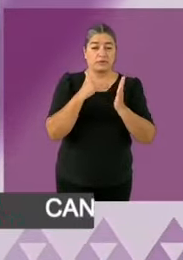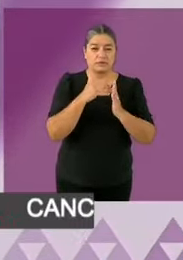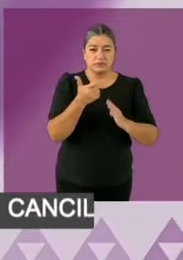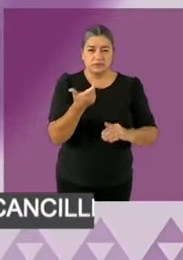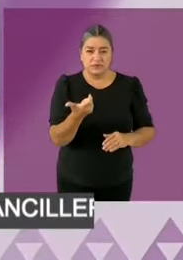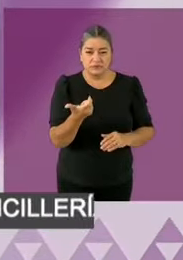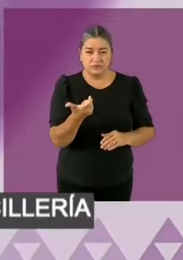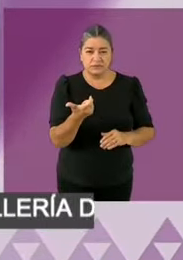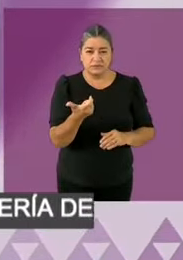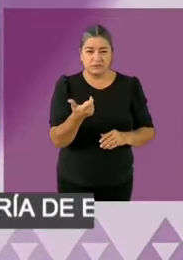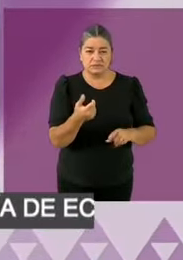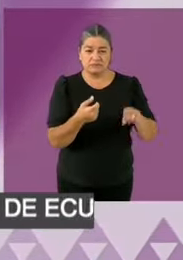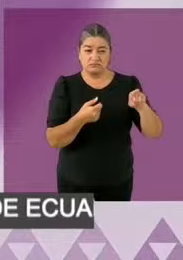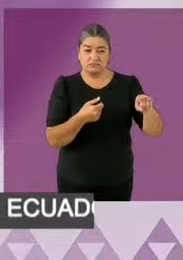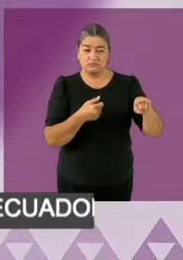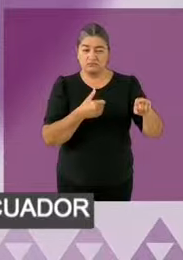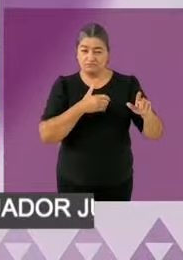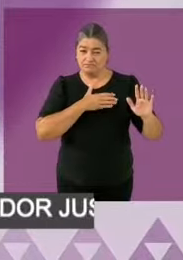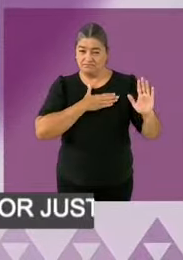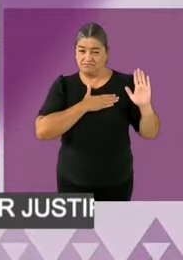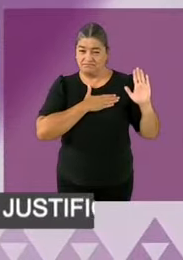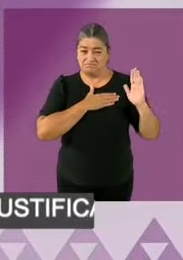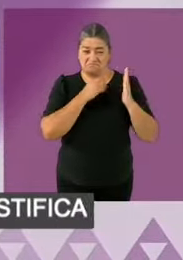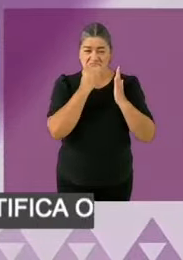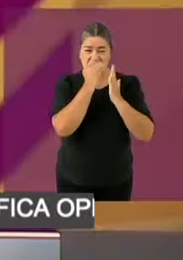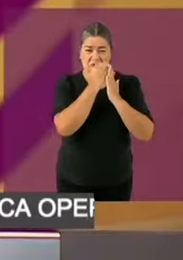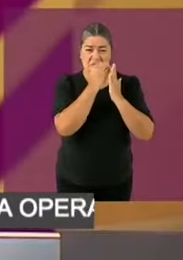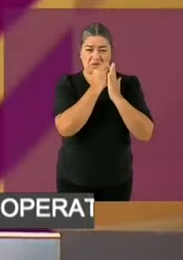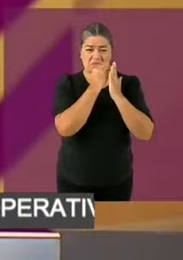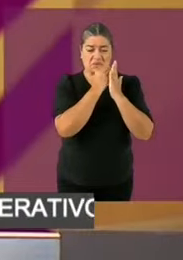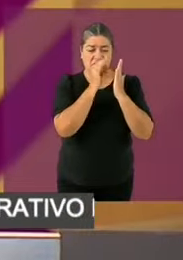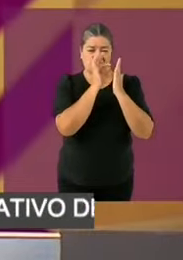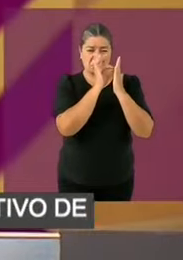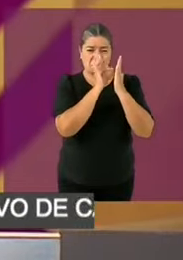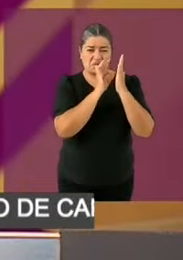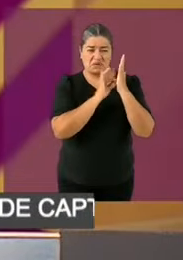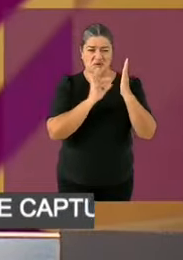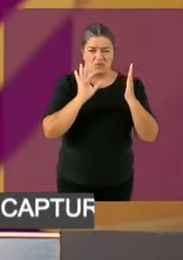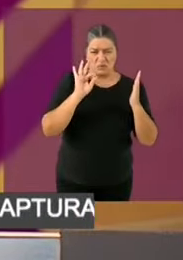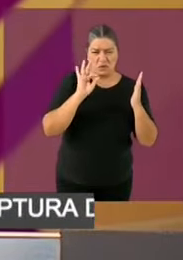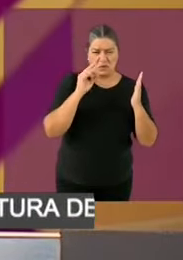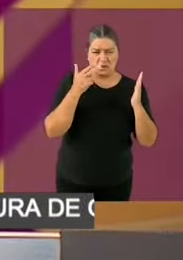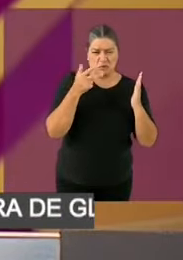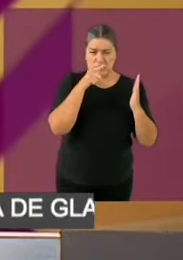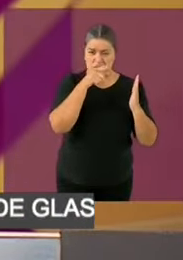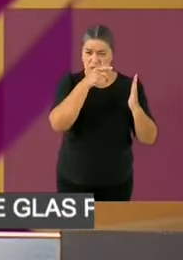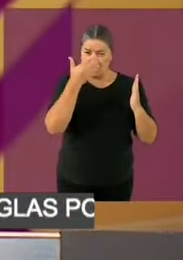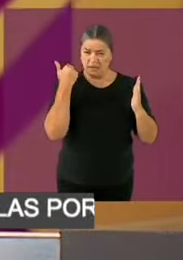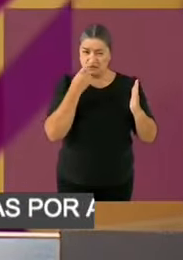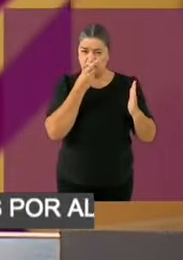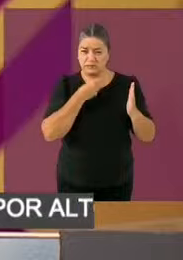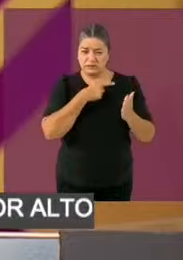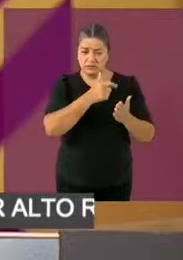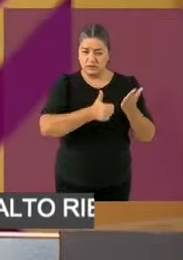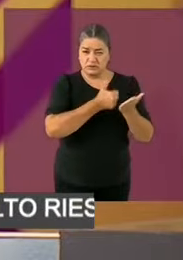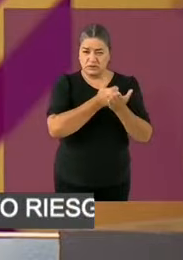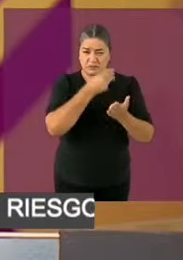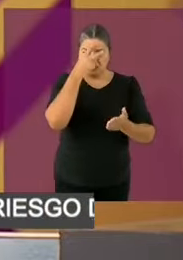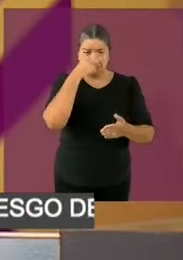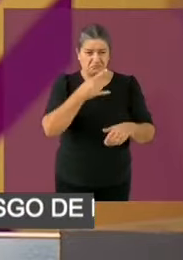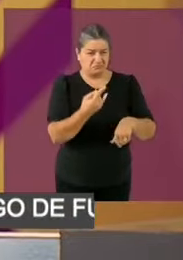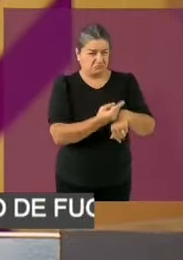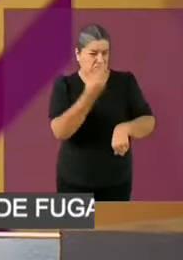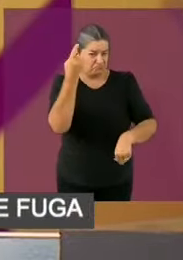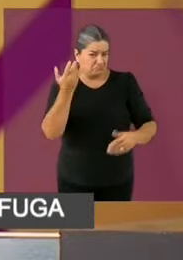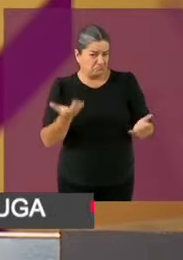48. Por eso no le podemos creer a quienes ya defraudaron a México que lo van a hacer bien si les damos otra oportunidad.